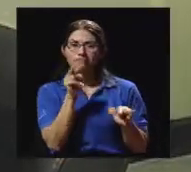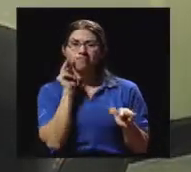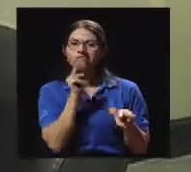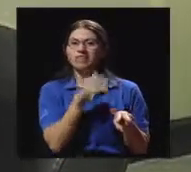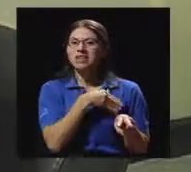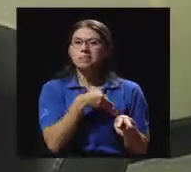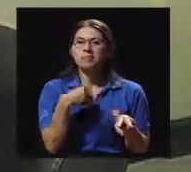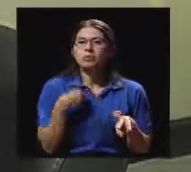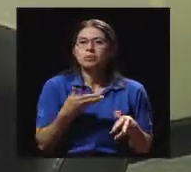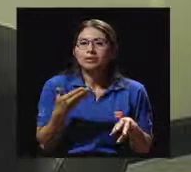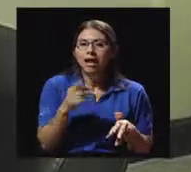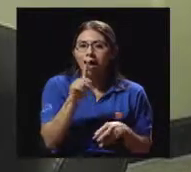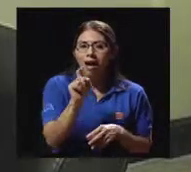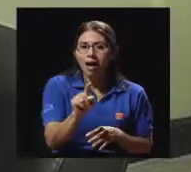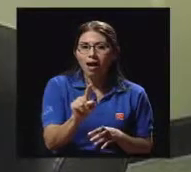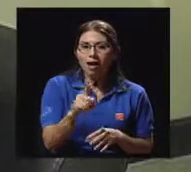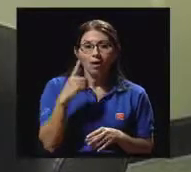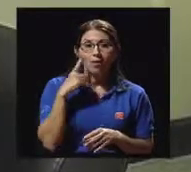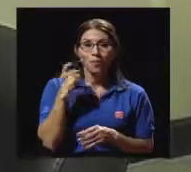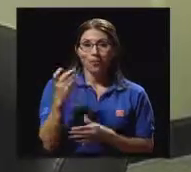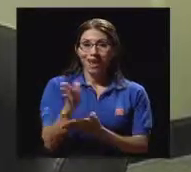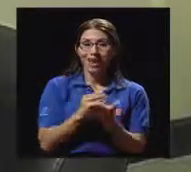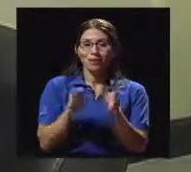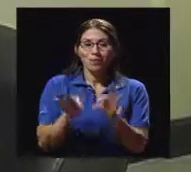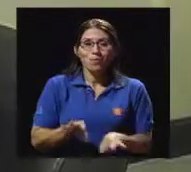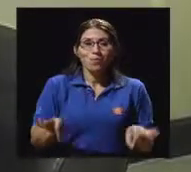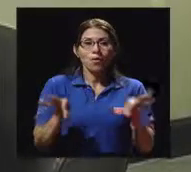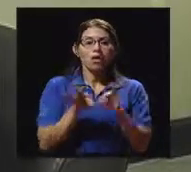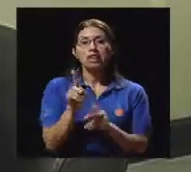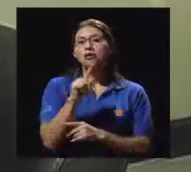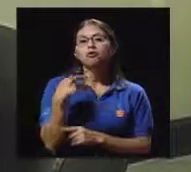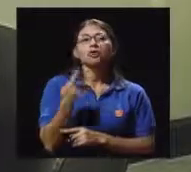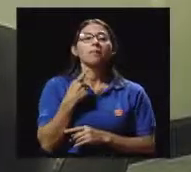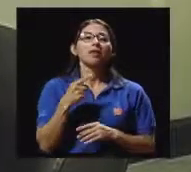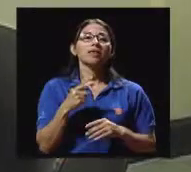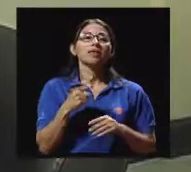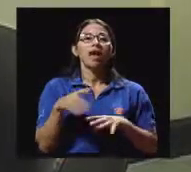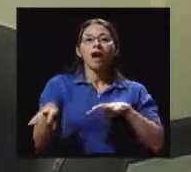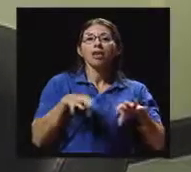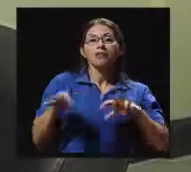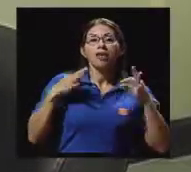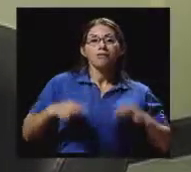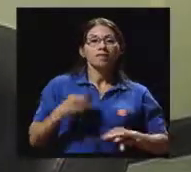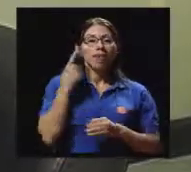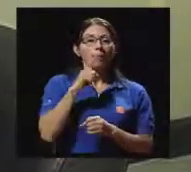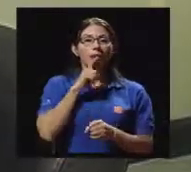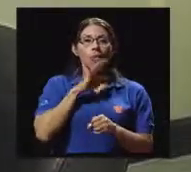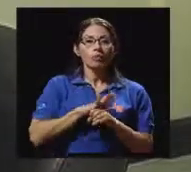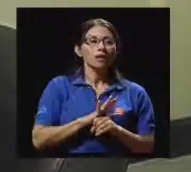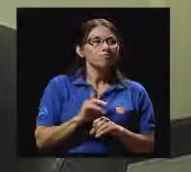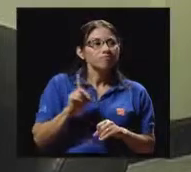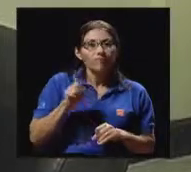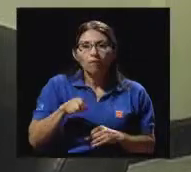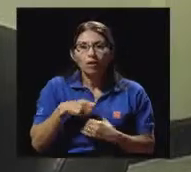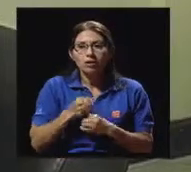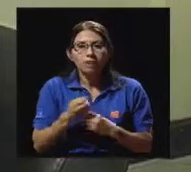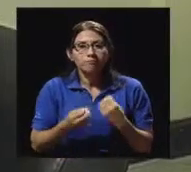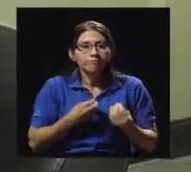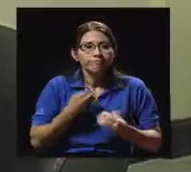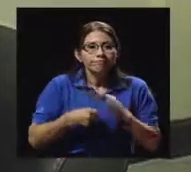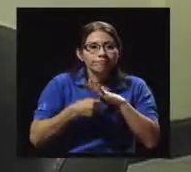Porque algo importante en esto no es hacer actividad física por hacer, por cumplir, porque ya no me queda de otra.